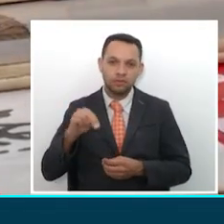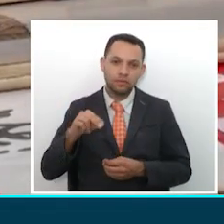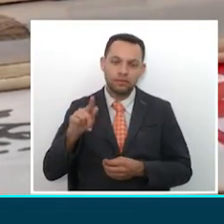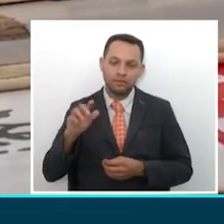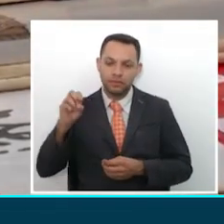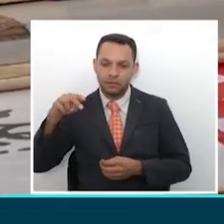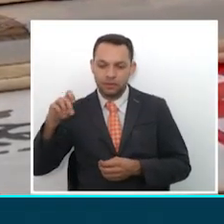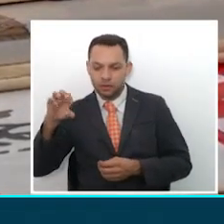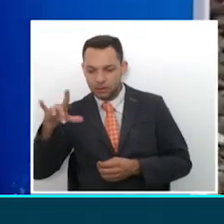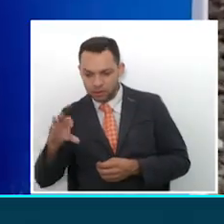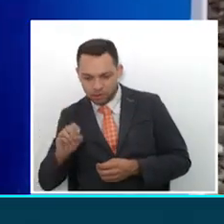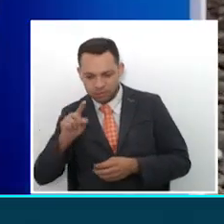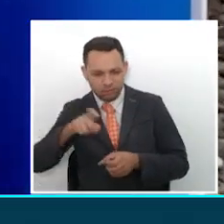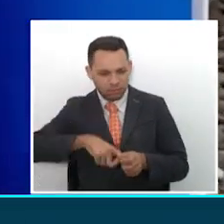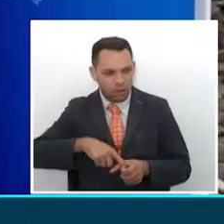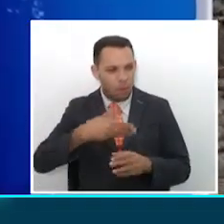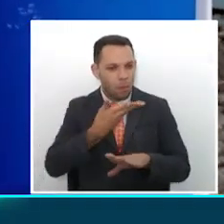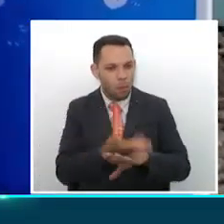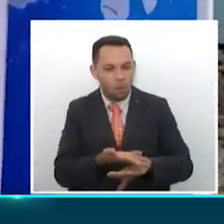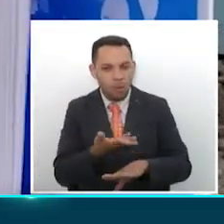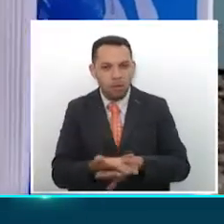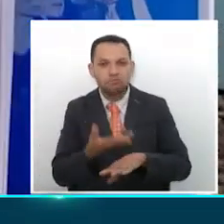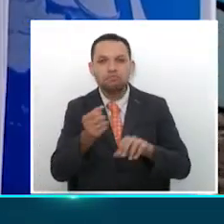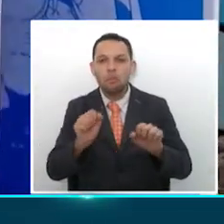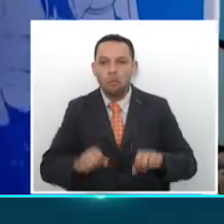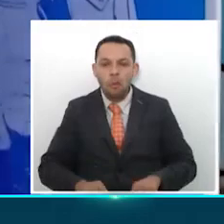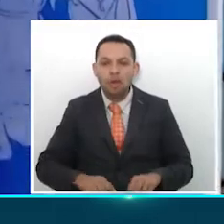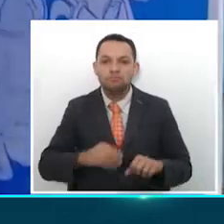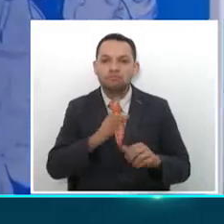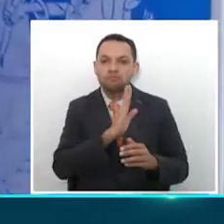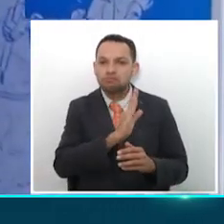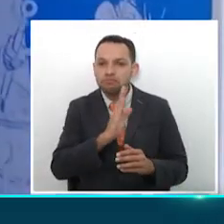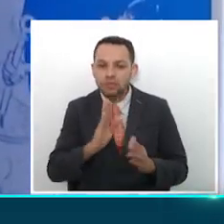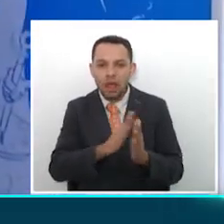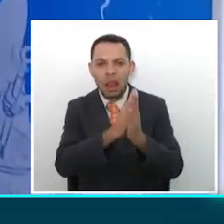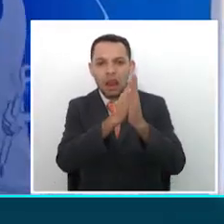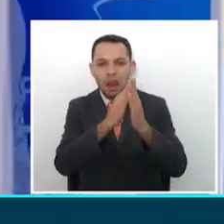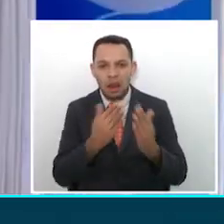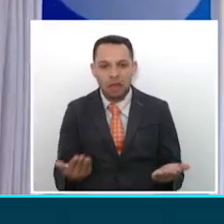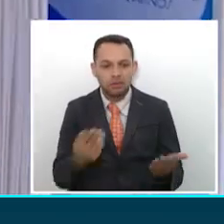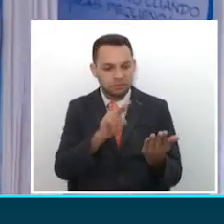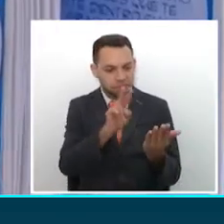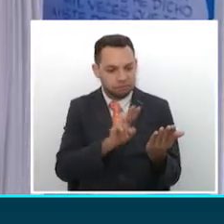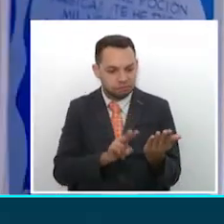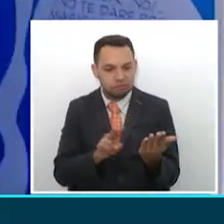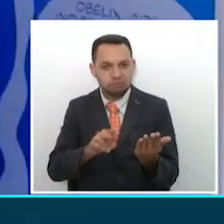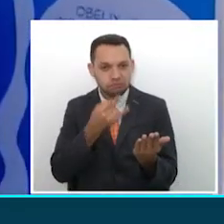unas propuestas para que las personas busquen un libro de su interés de forma virtual.